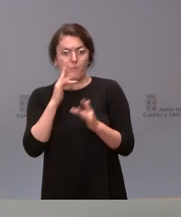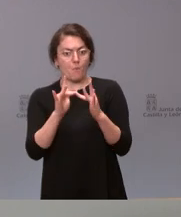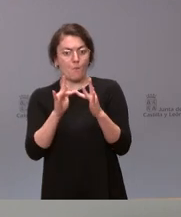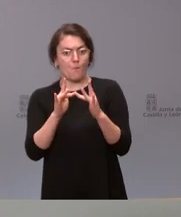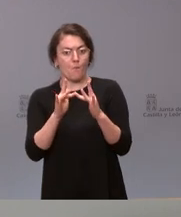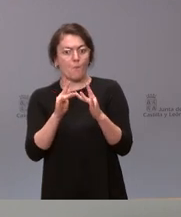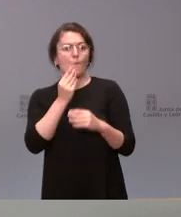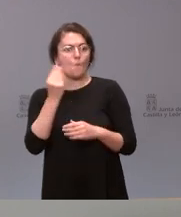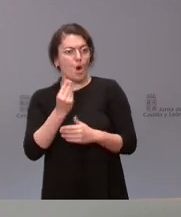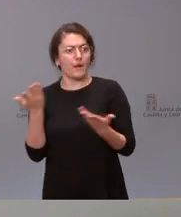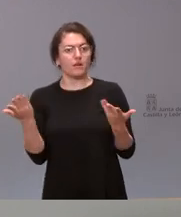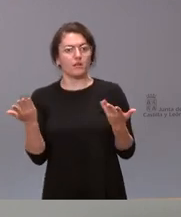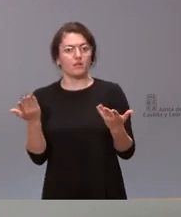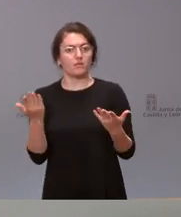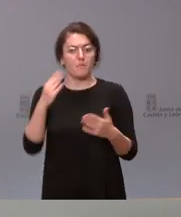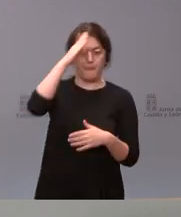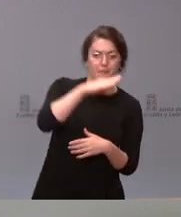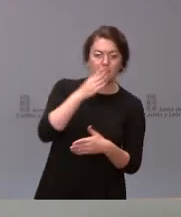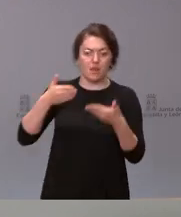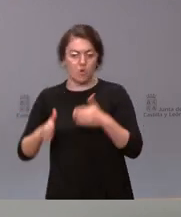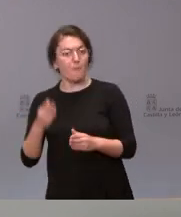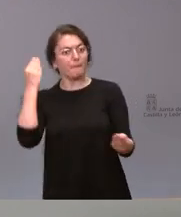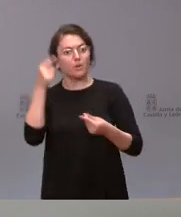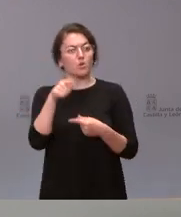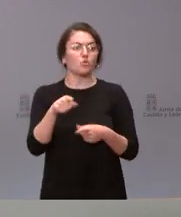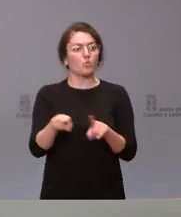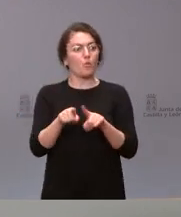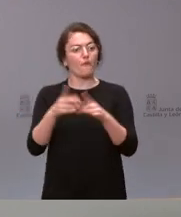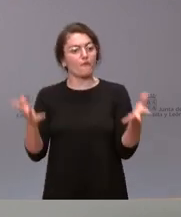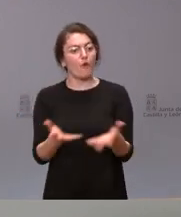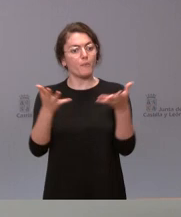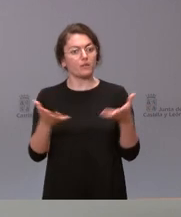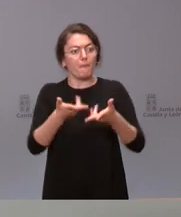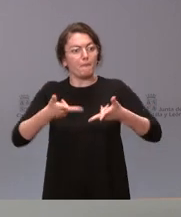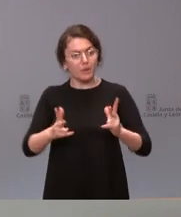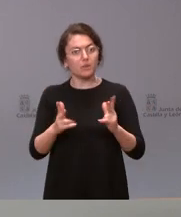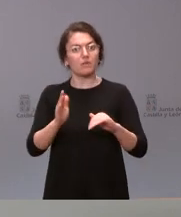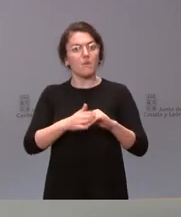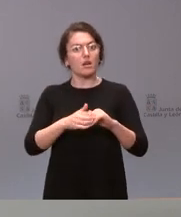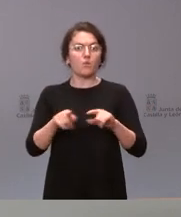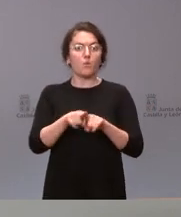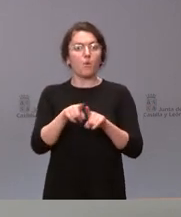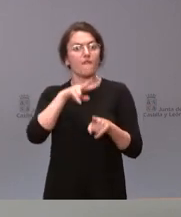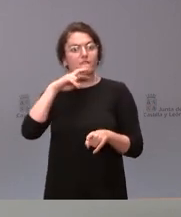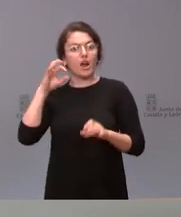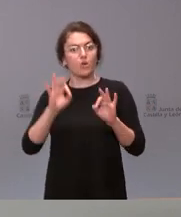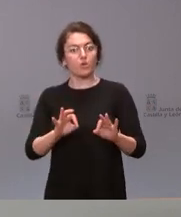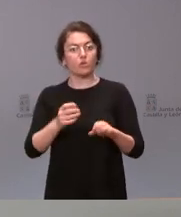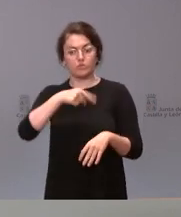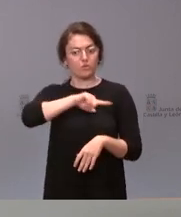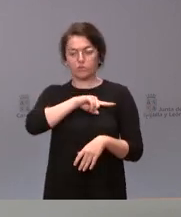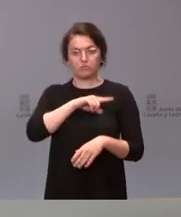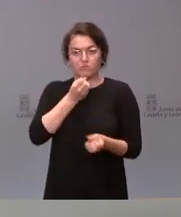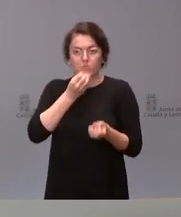me parece que eso es algo que tendría que fomentarse, que tendría que permitirse y tendría que ponerse en valor. Y eso es algo que nosotros ponemos de